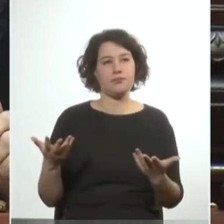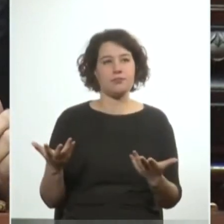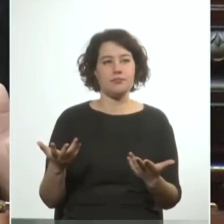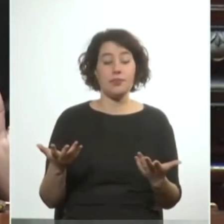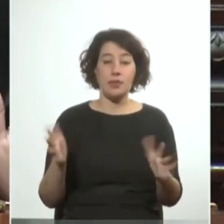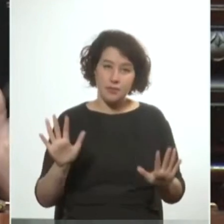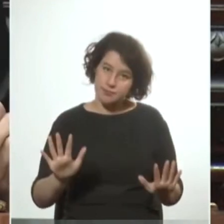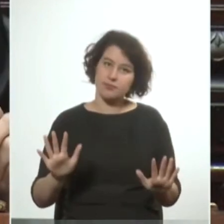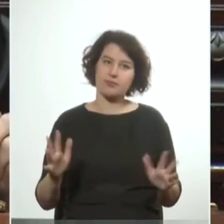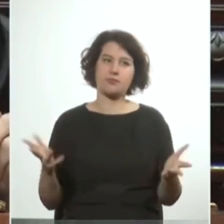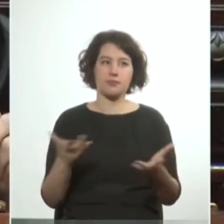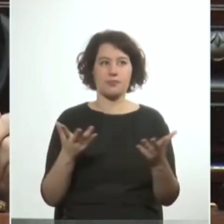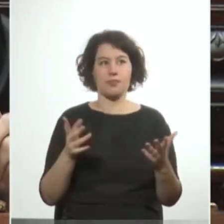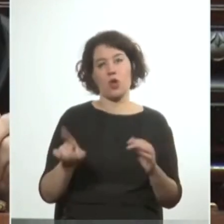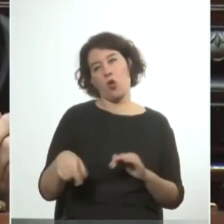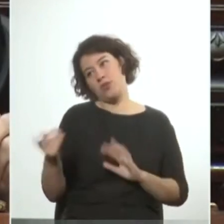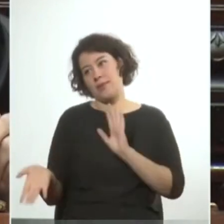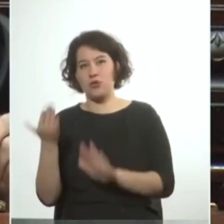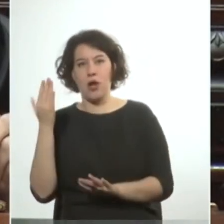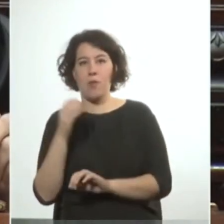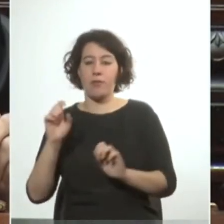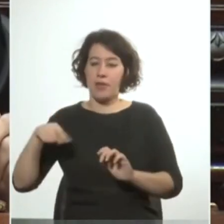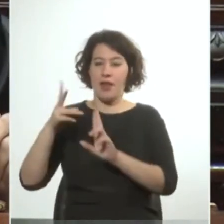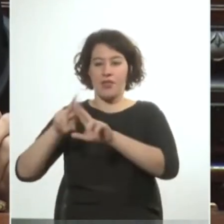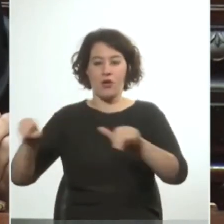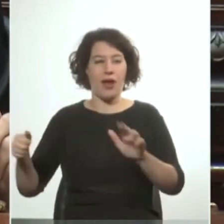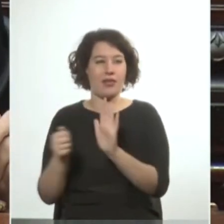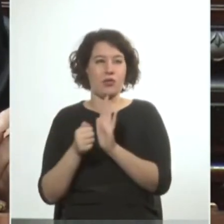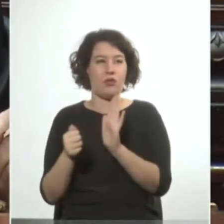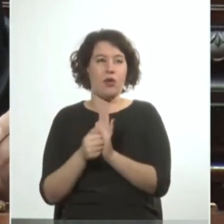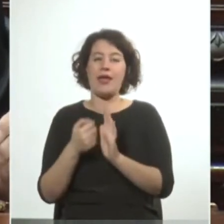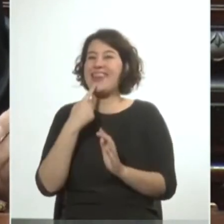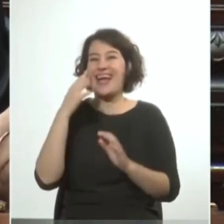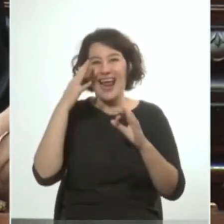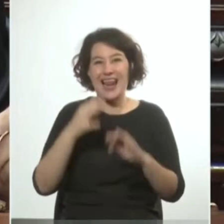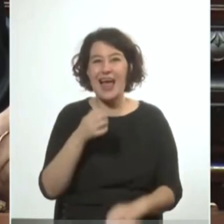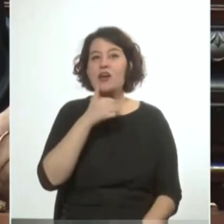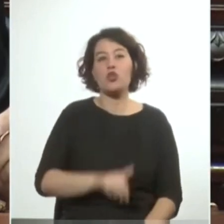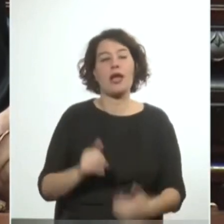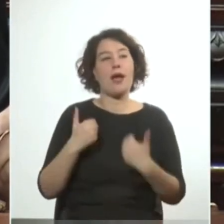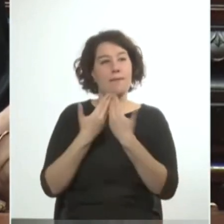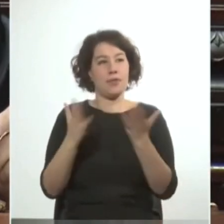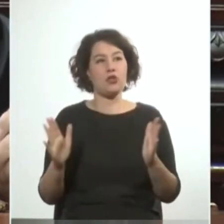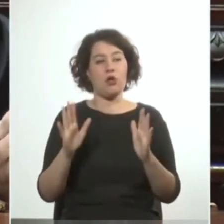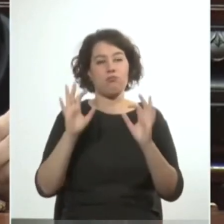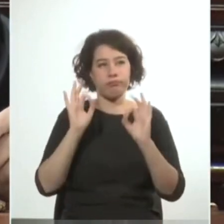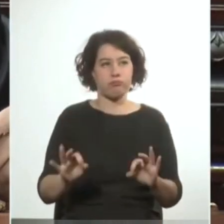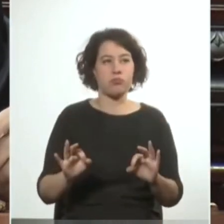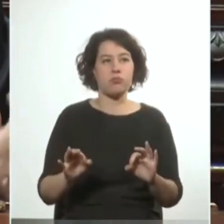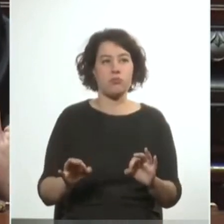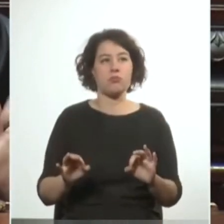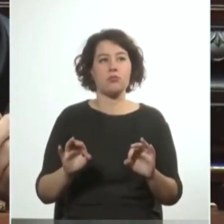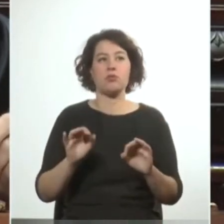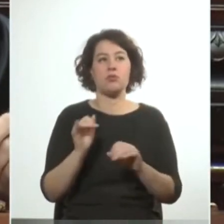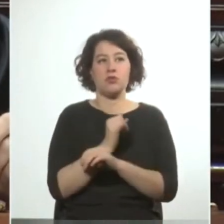ahora con otras mayorías podríamos mañana derogar ese artículo y establecer que la realidad histórica establece que fue desde a partir desde el quiebre